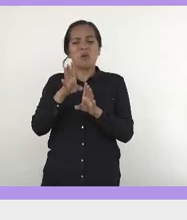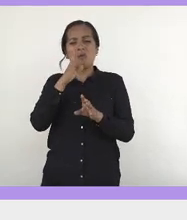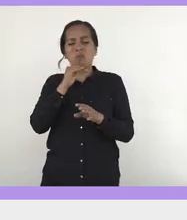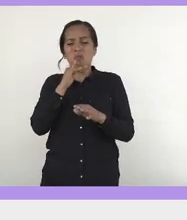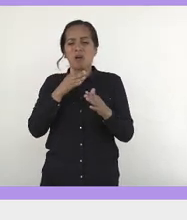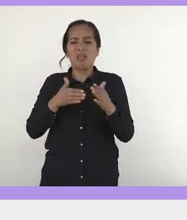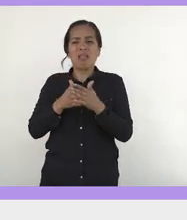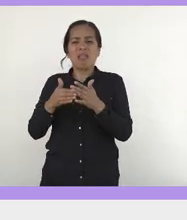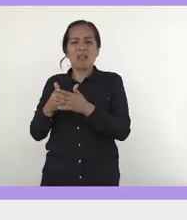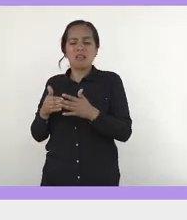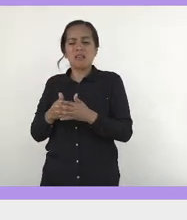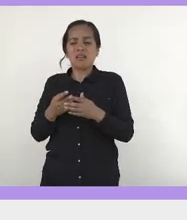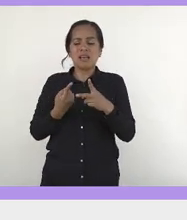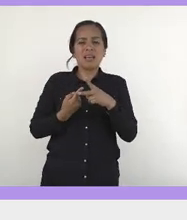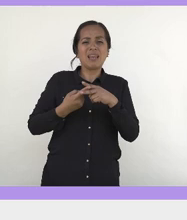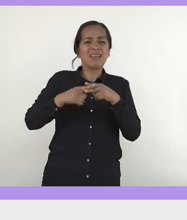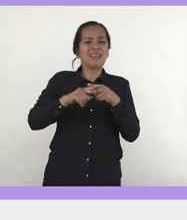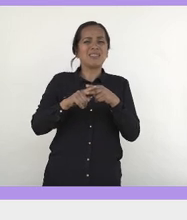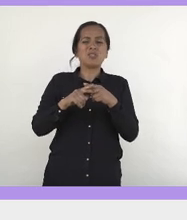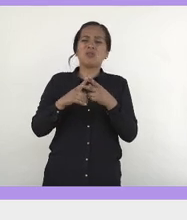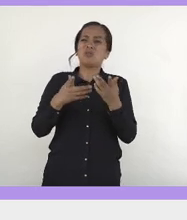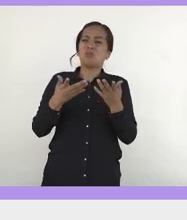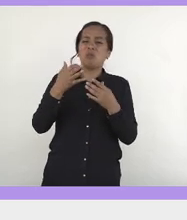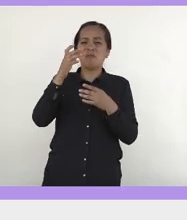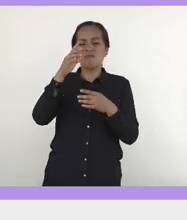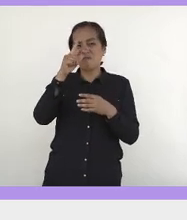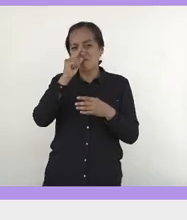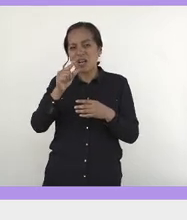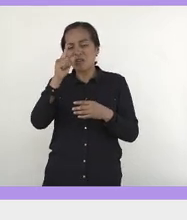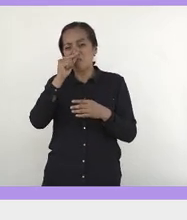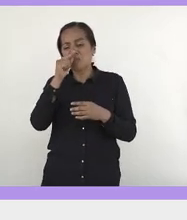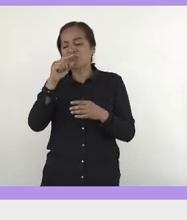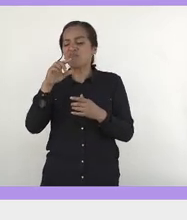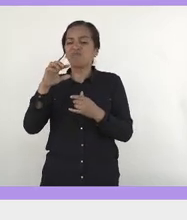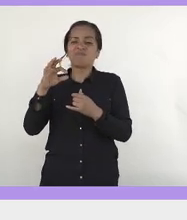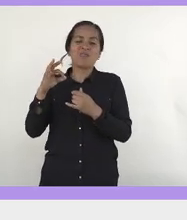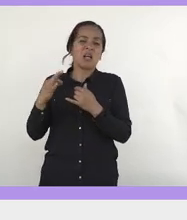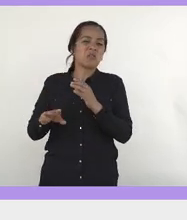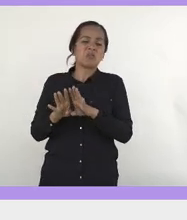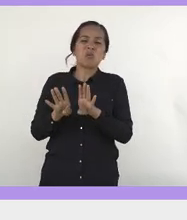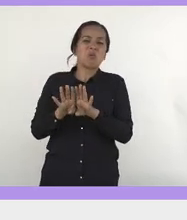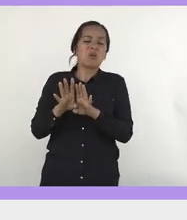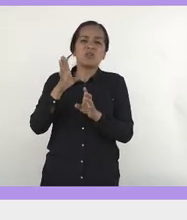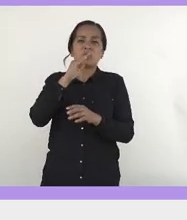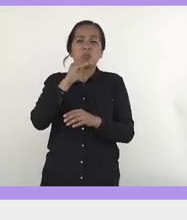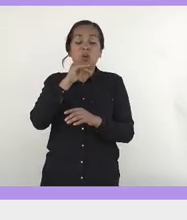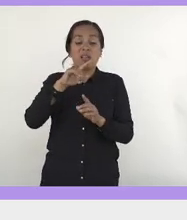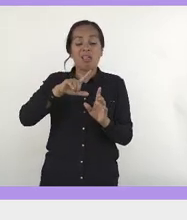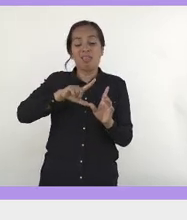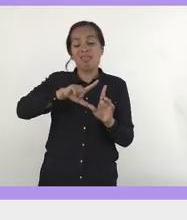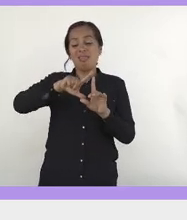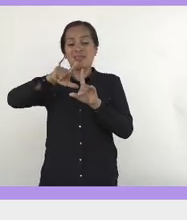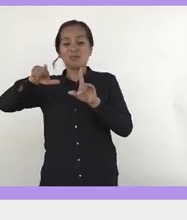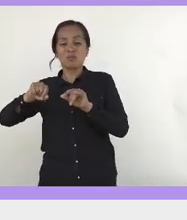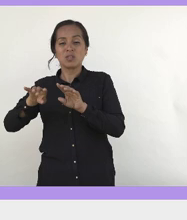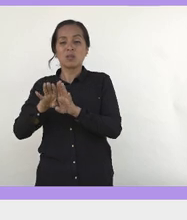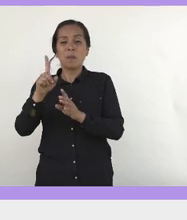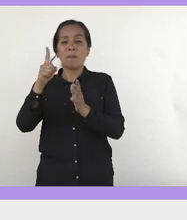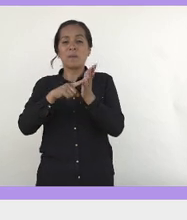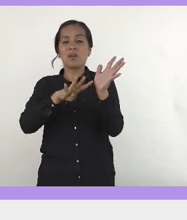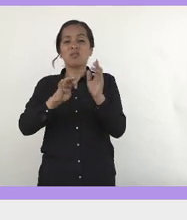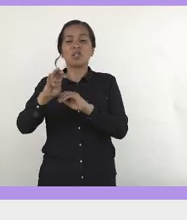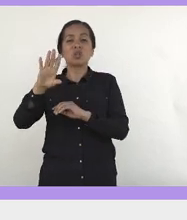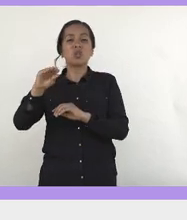Hubo unos inicios en esos años y al final no se concretó nada. Hasta que más adelante, en los 90, finalmente, pudimos tener